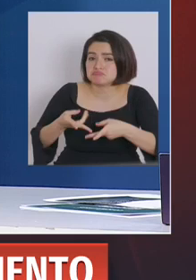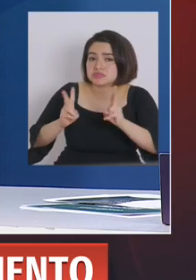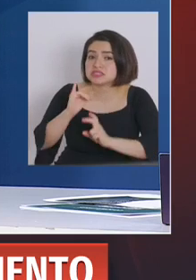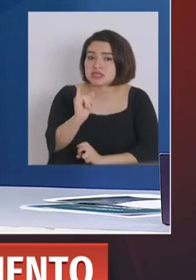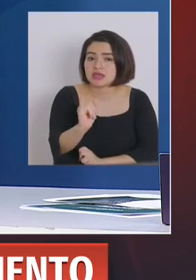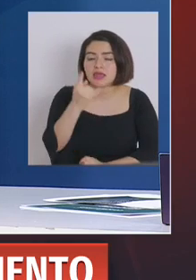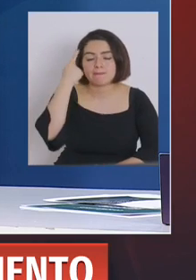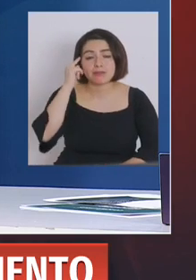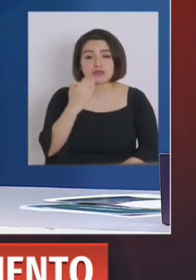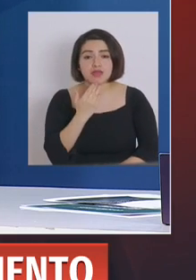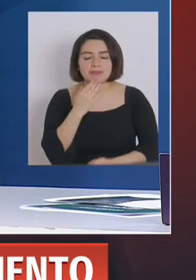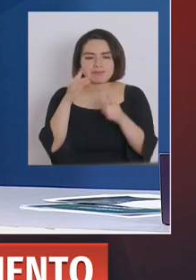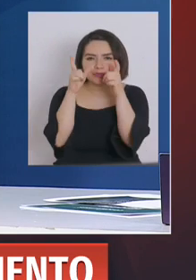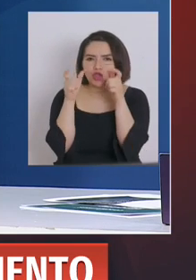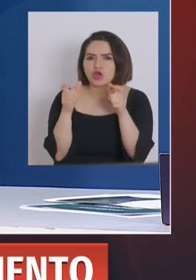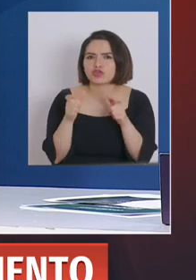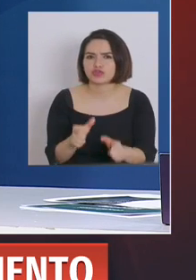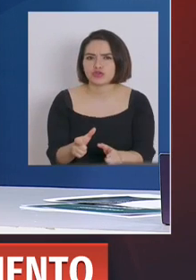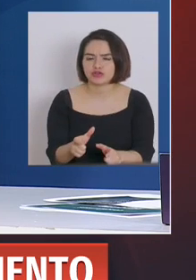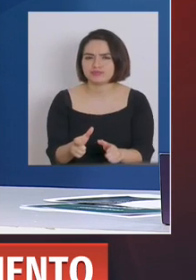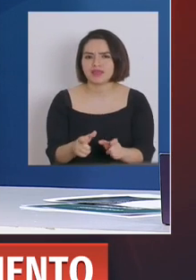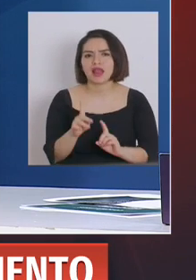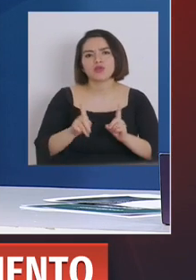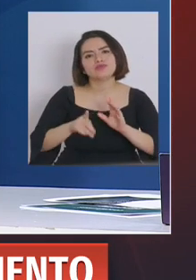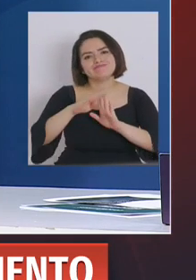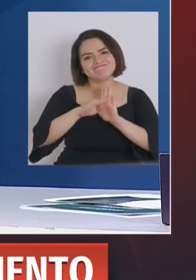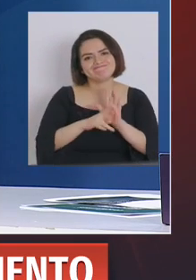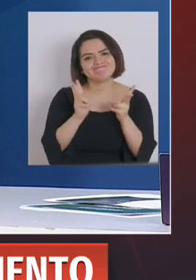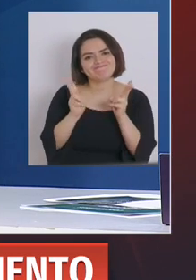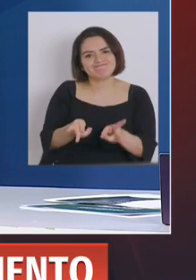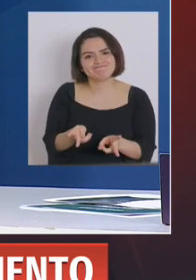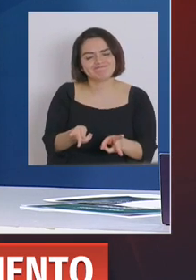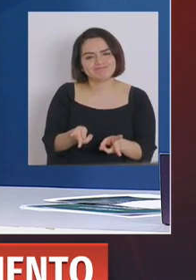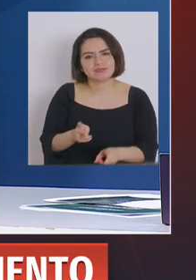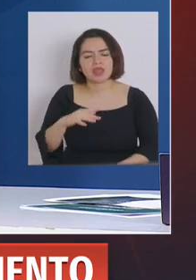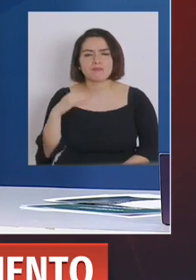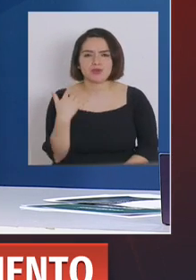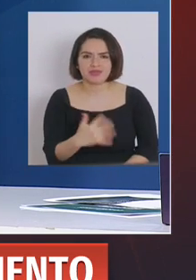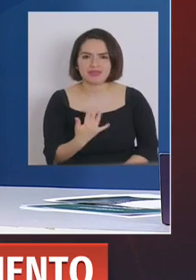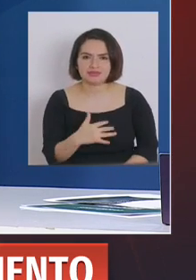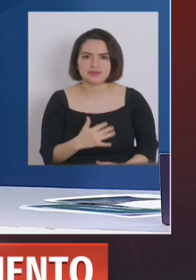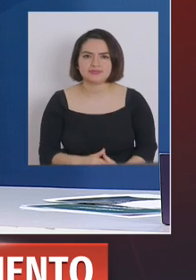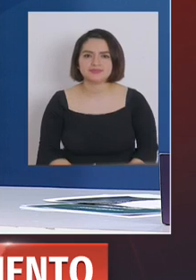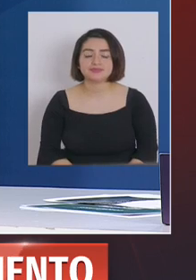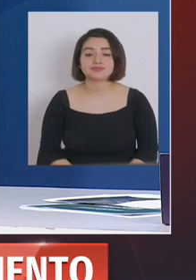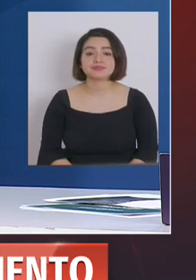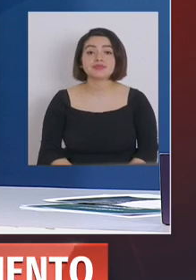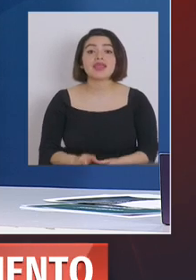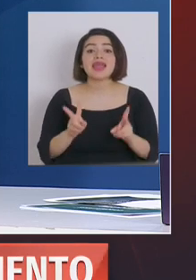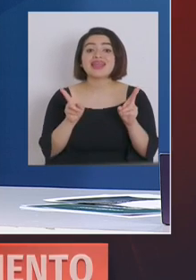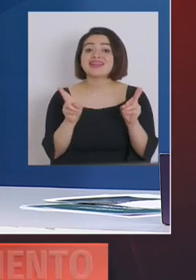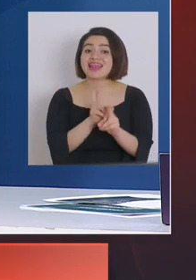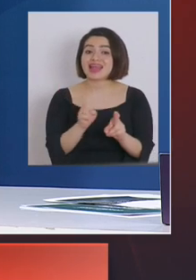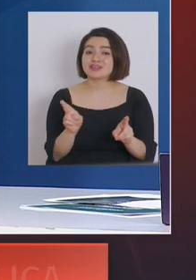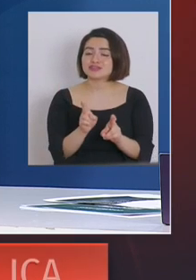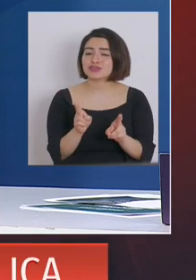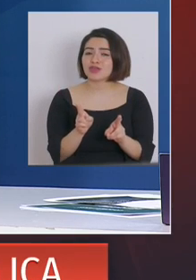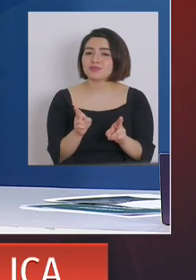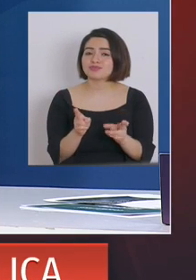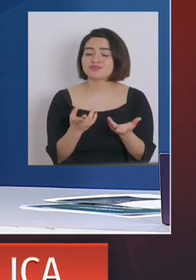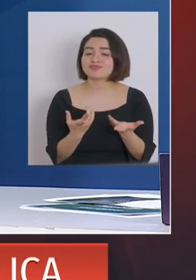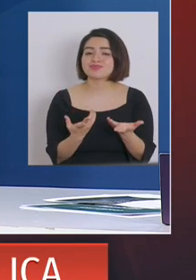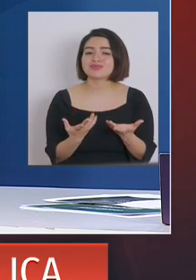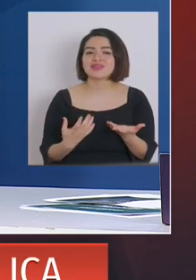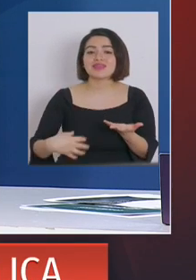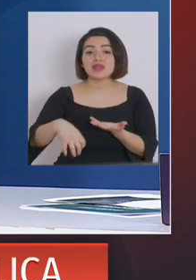también con medidas de mitigación y restricción que han sido fundamentales. Y aquí, en relación a lo que está pasando en los